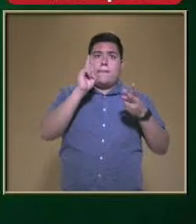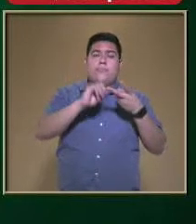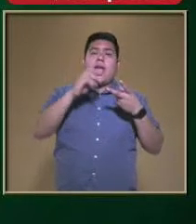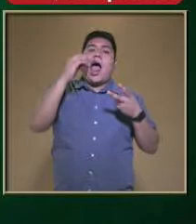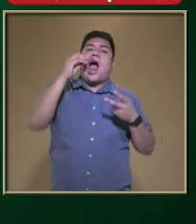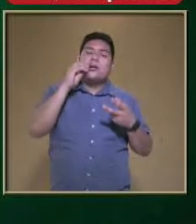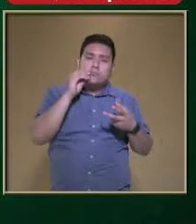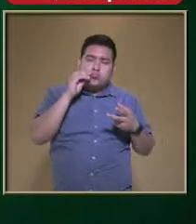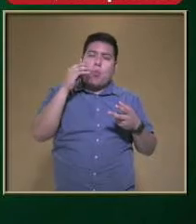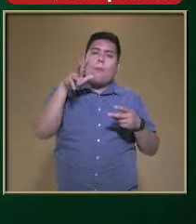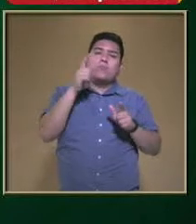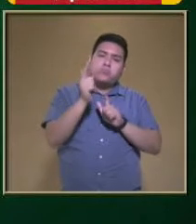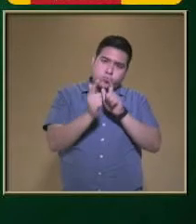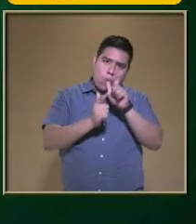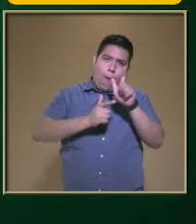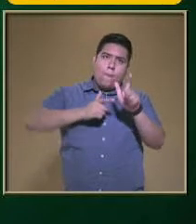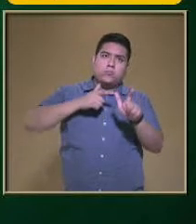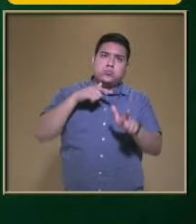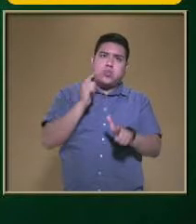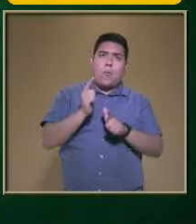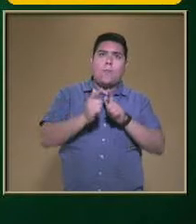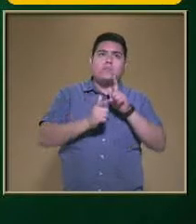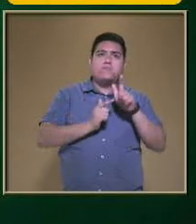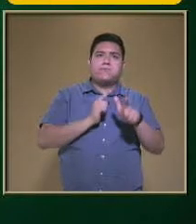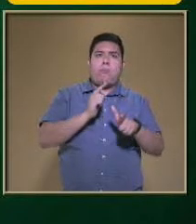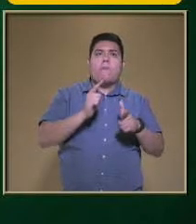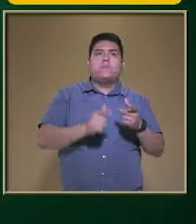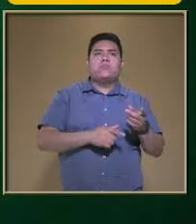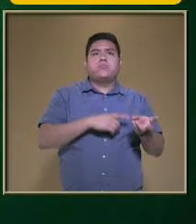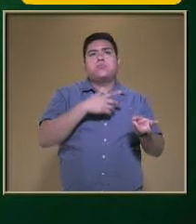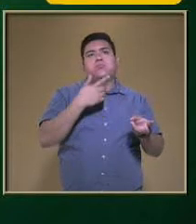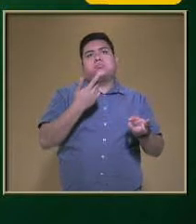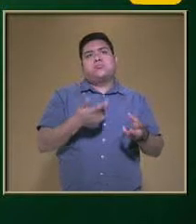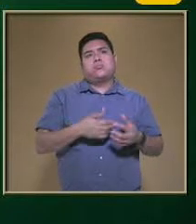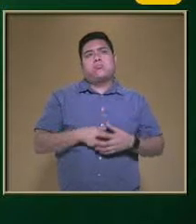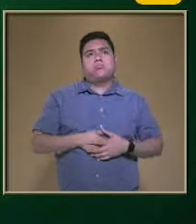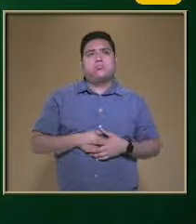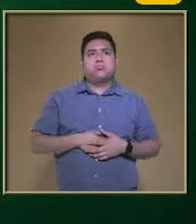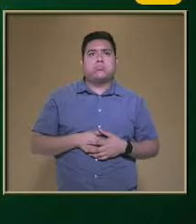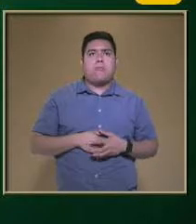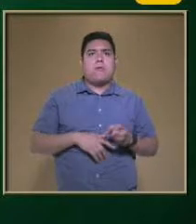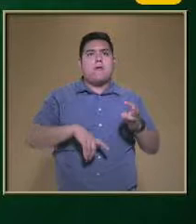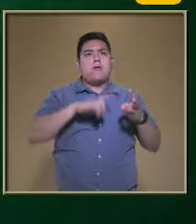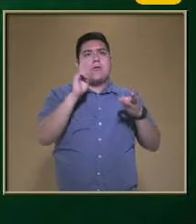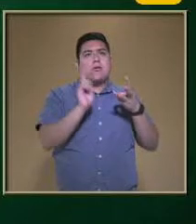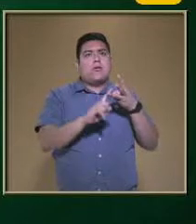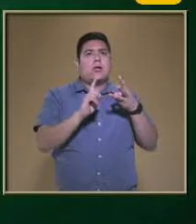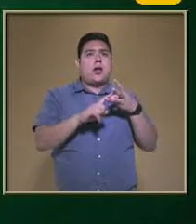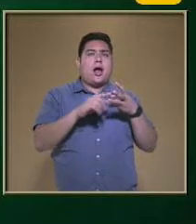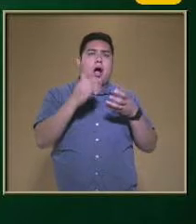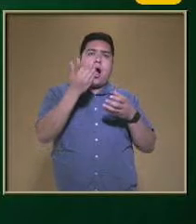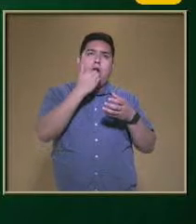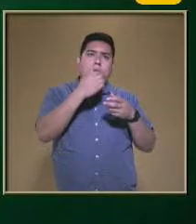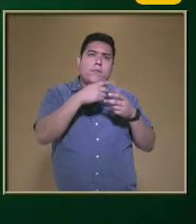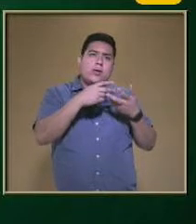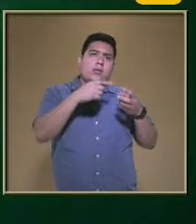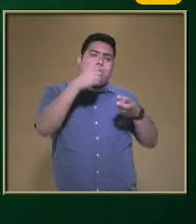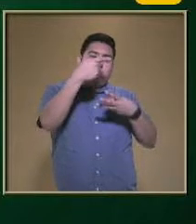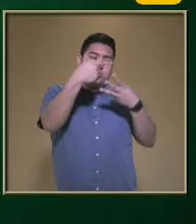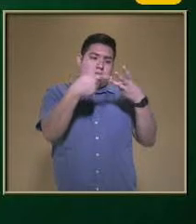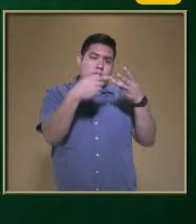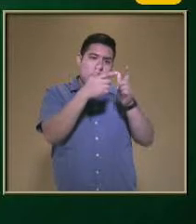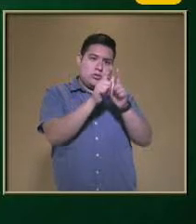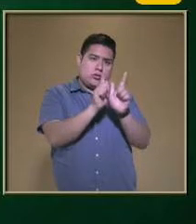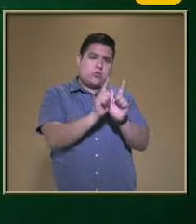hace que Comamos demasiado Y nuestro cuerpo No se percata Hasta que ya es Demasiado tarde Incluir en la comida Alimentos de los tres grupos Del